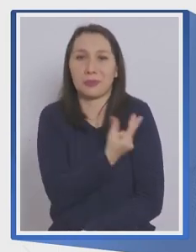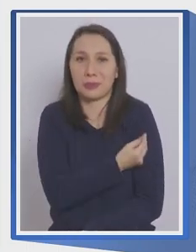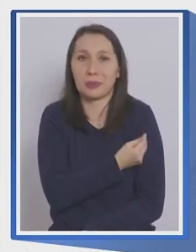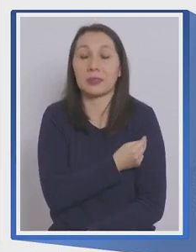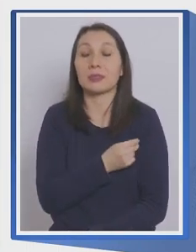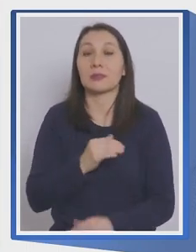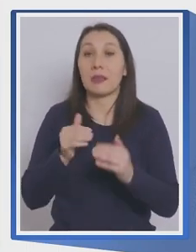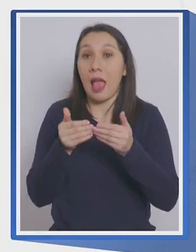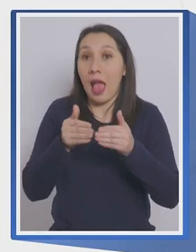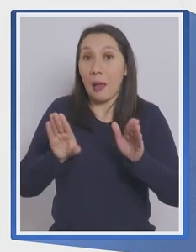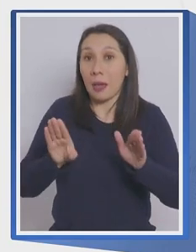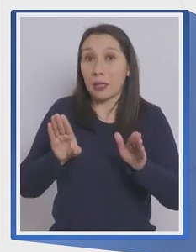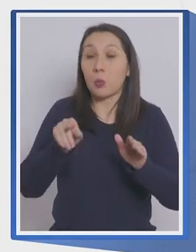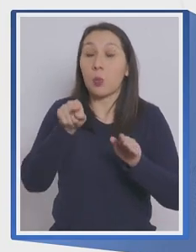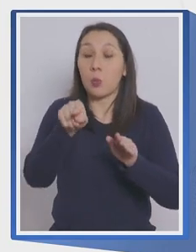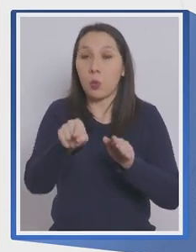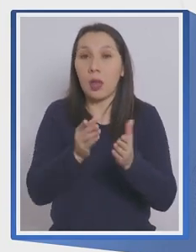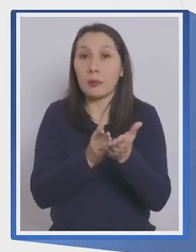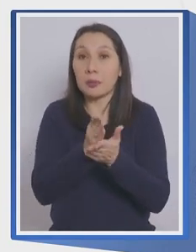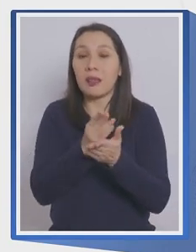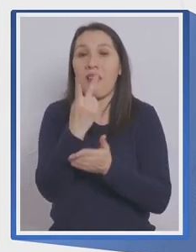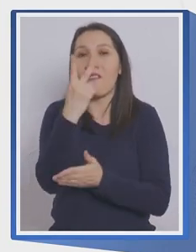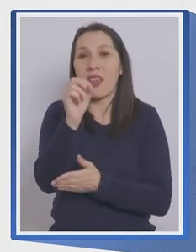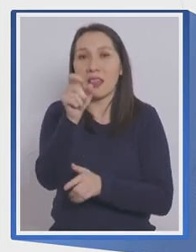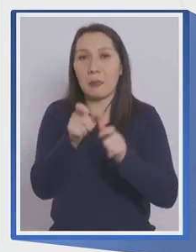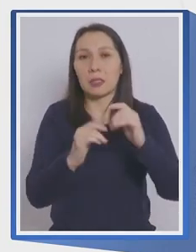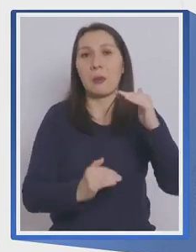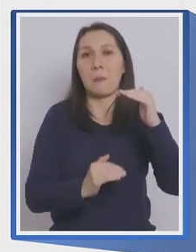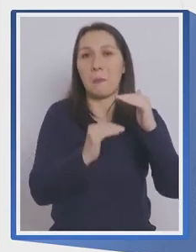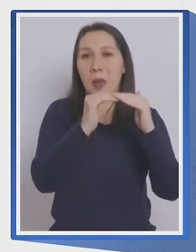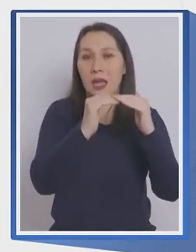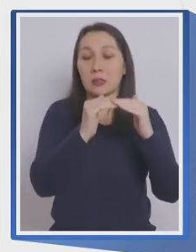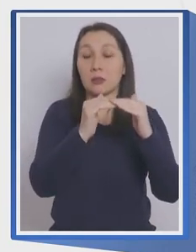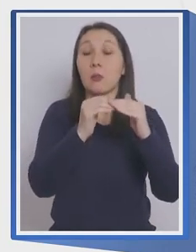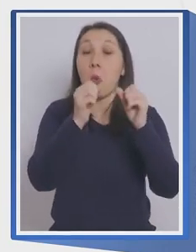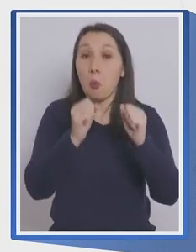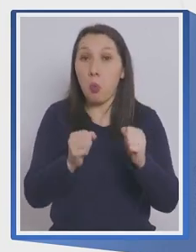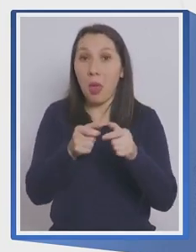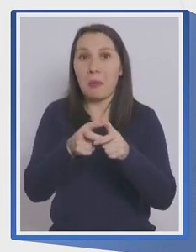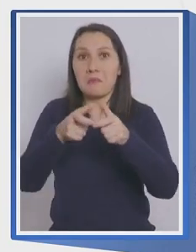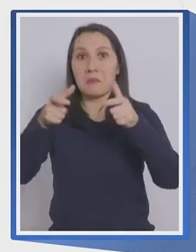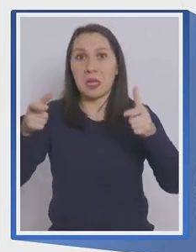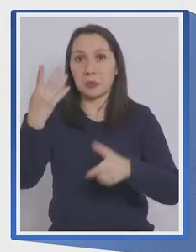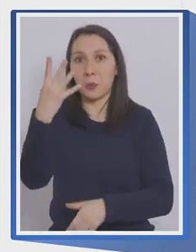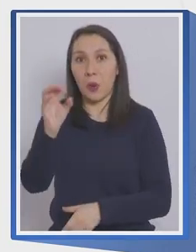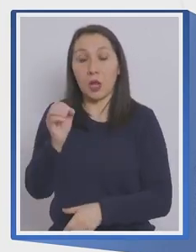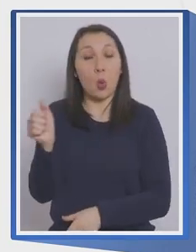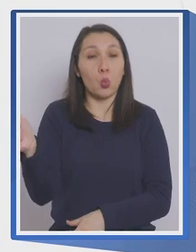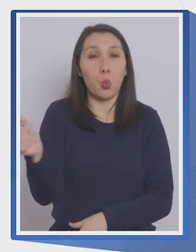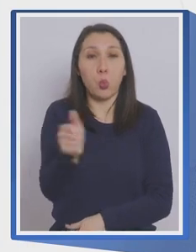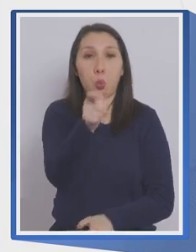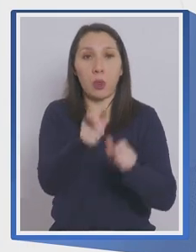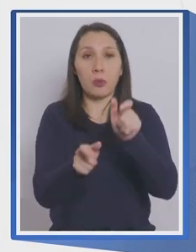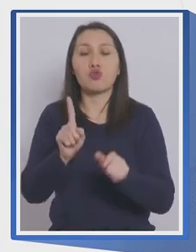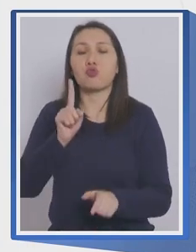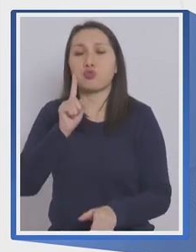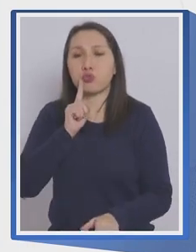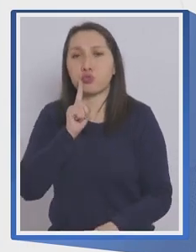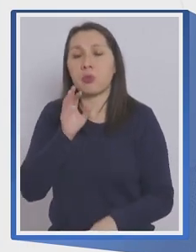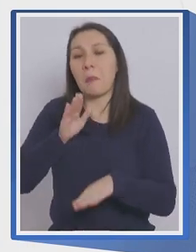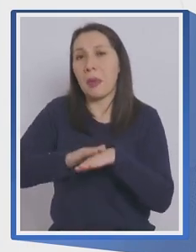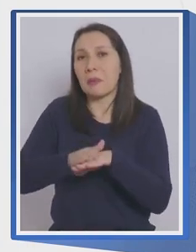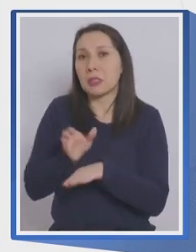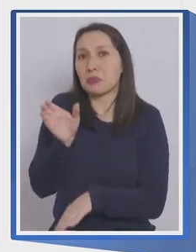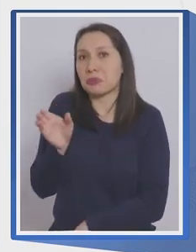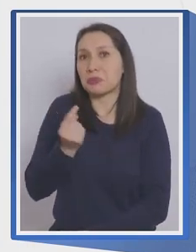en apertura inicial existe un límite de 20 personas máximo que aumenta a 40 si es que todos los presentes cuentan con su